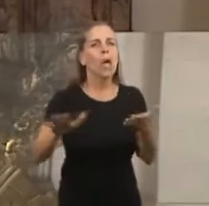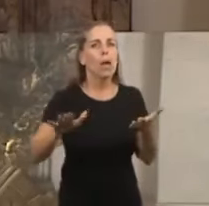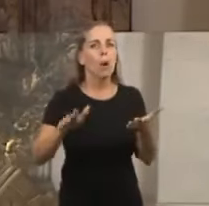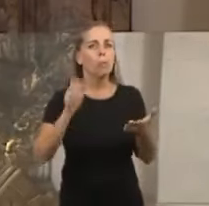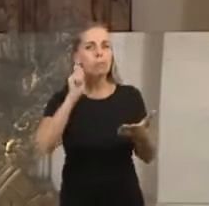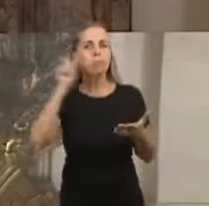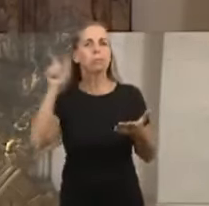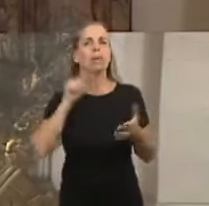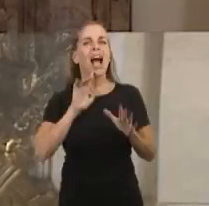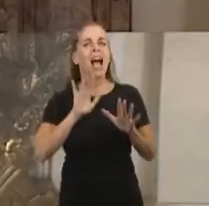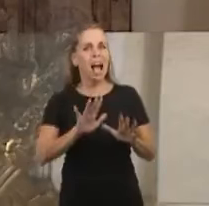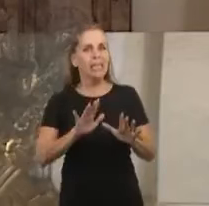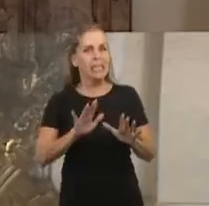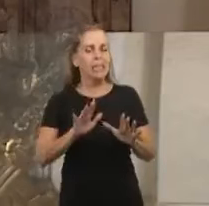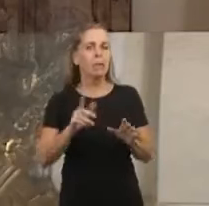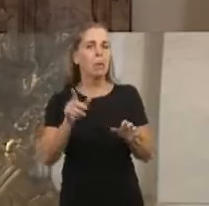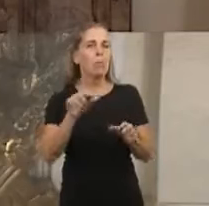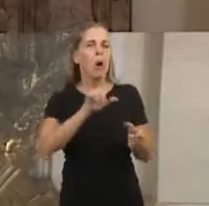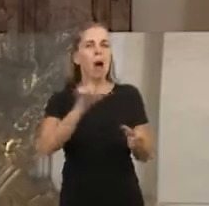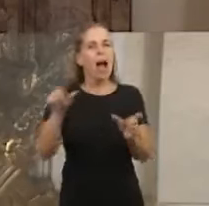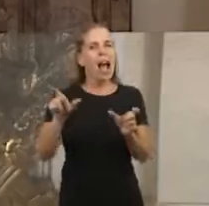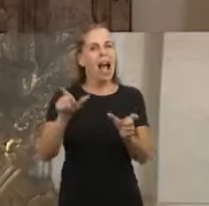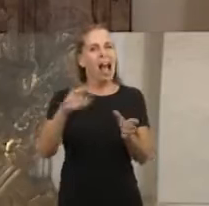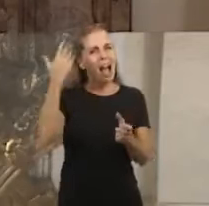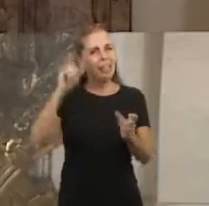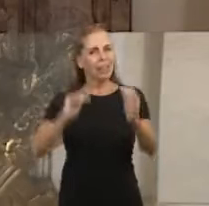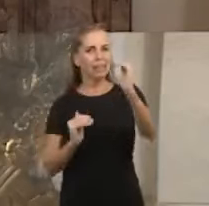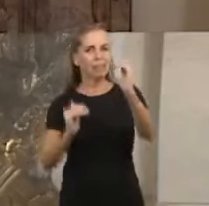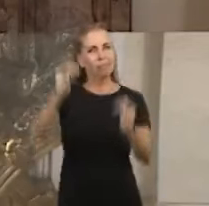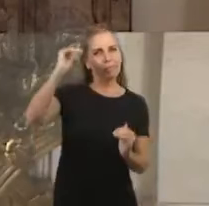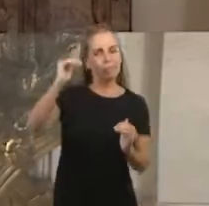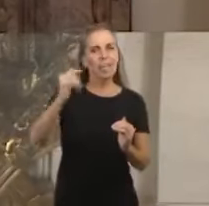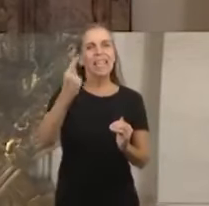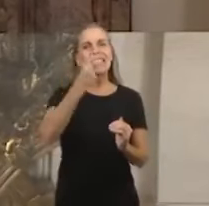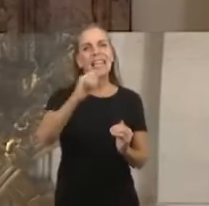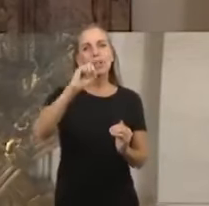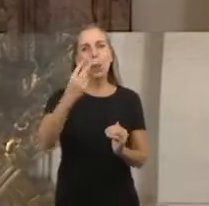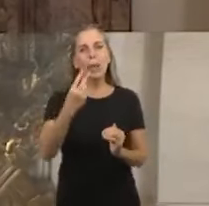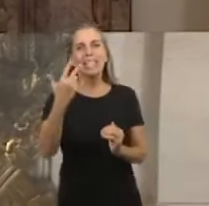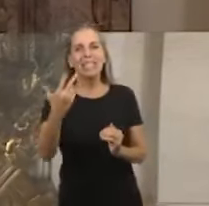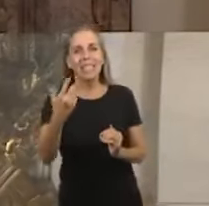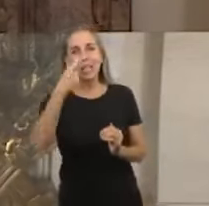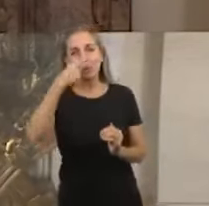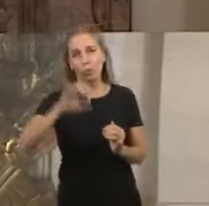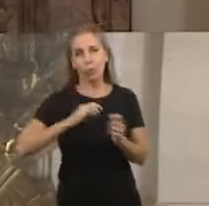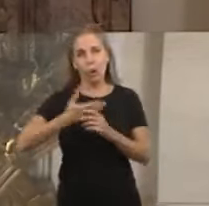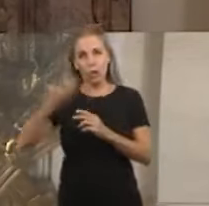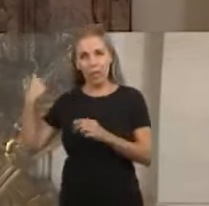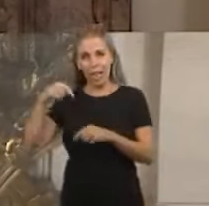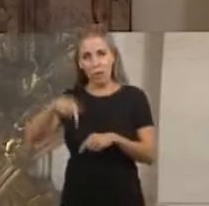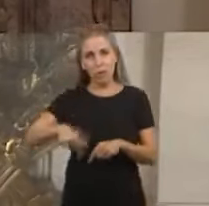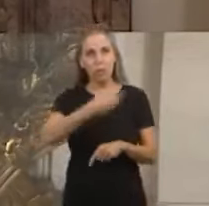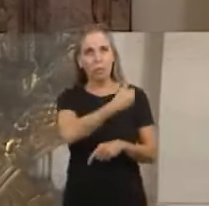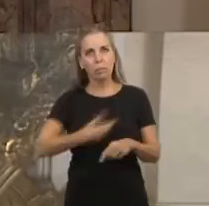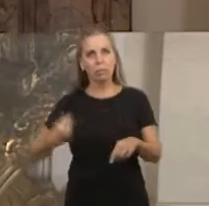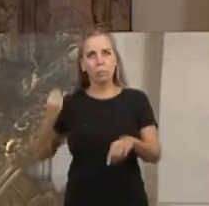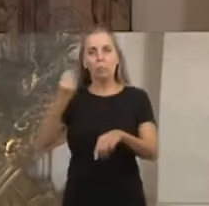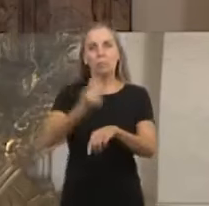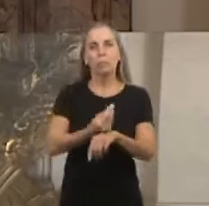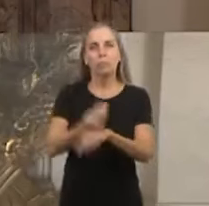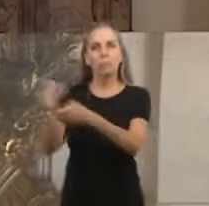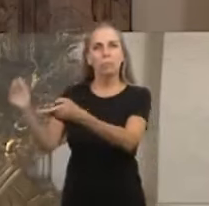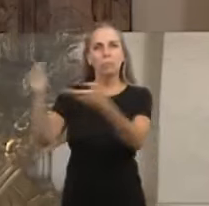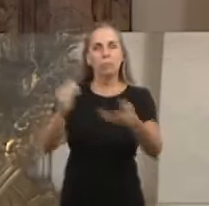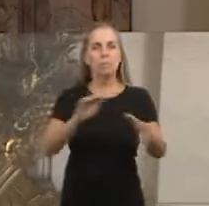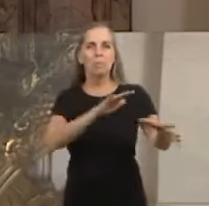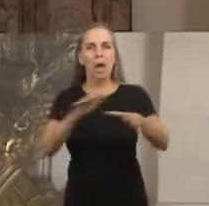que ha tenido déficit 113 de los últimos 123 años, habiendo recibido de este gobierno un déficit consolidado de más de 15